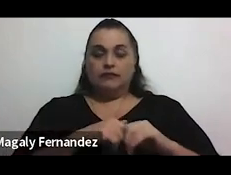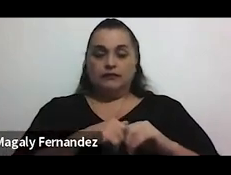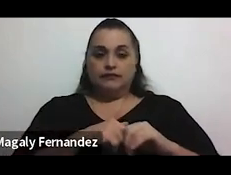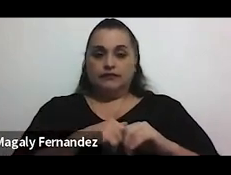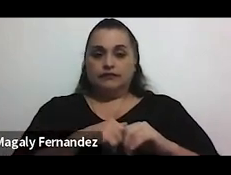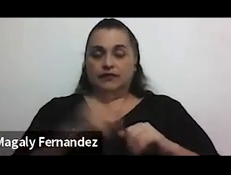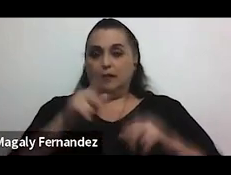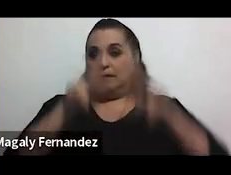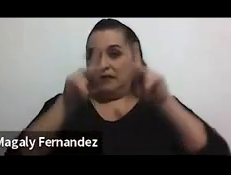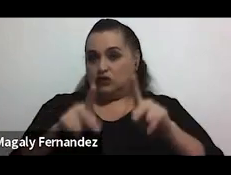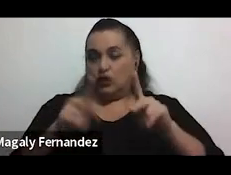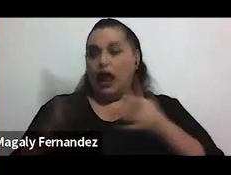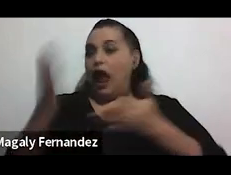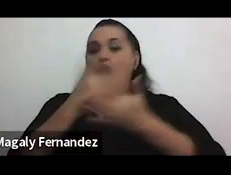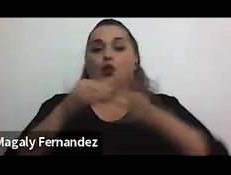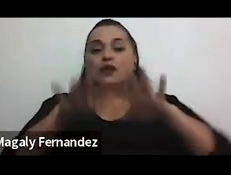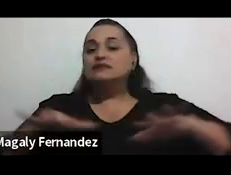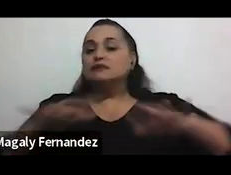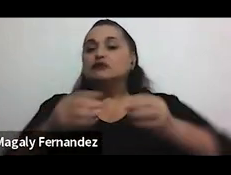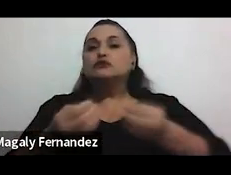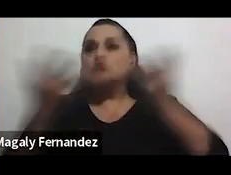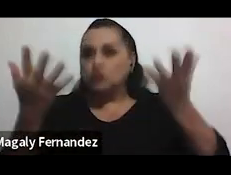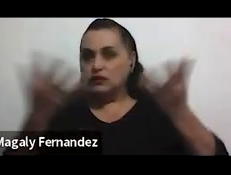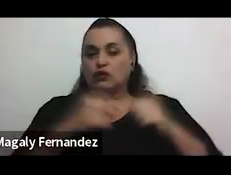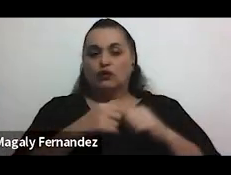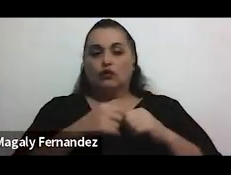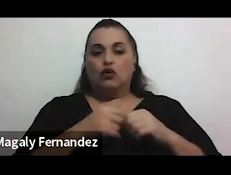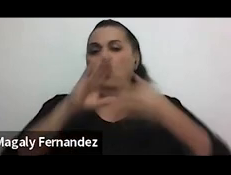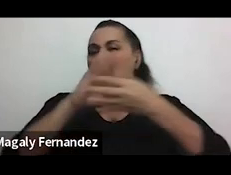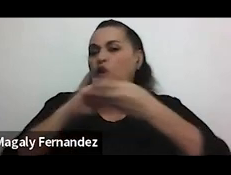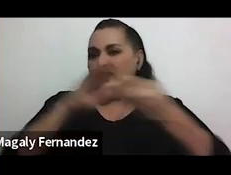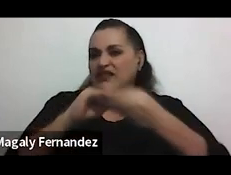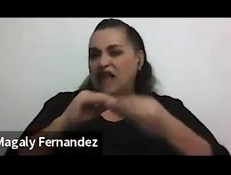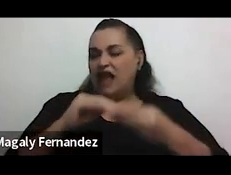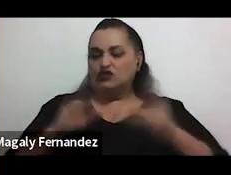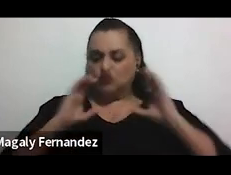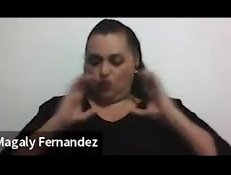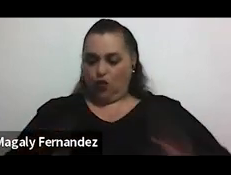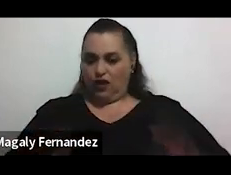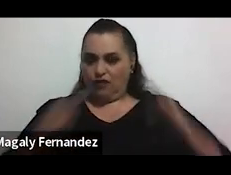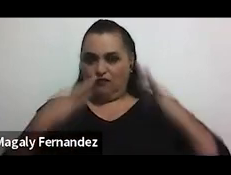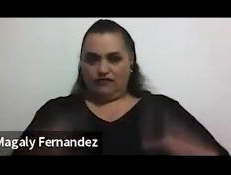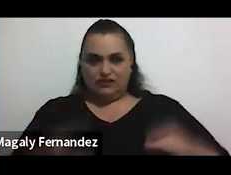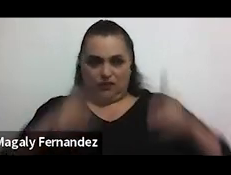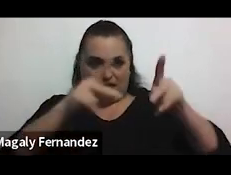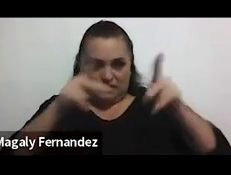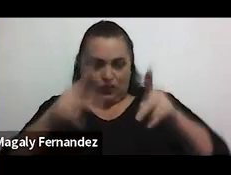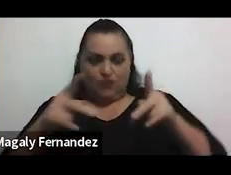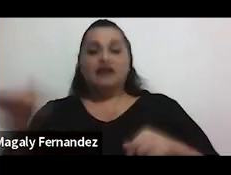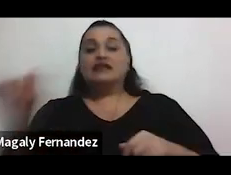en algún espacio público nuevamente. Comentarios sobre la apariencia física de esa persona y también la